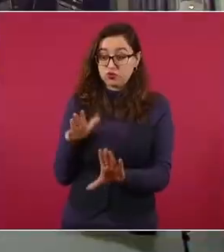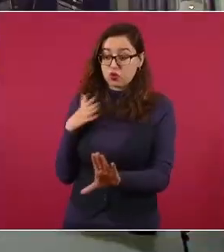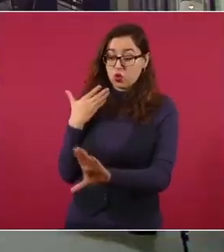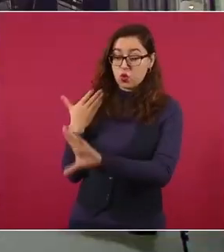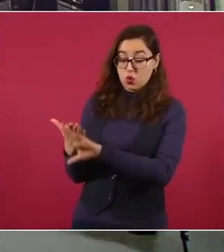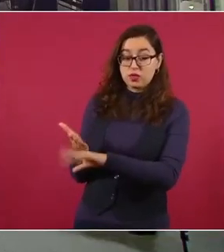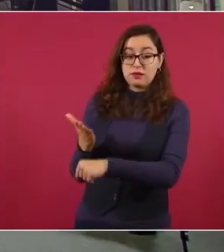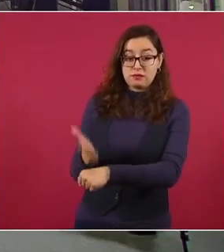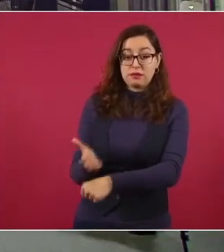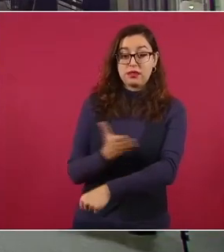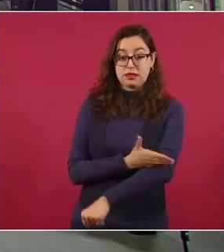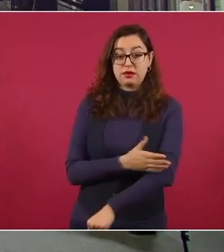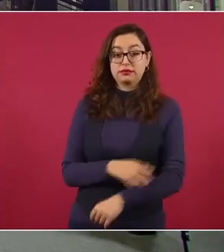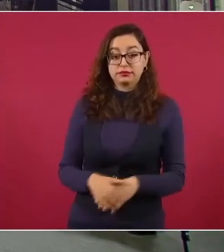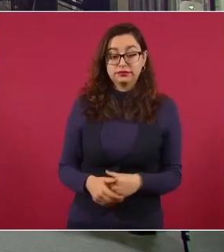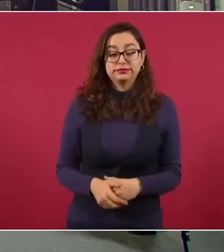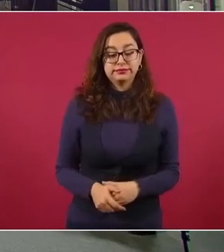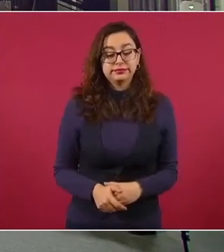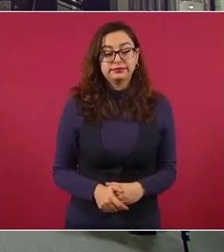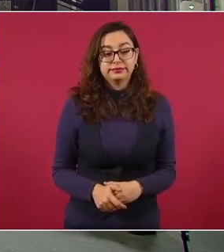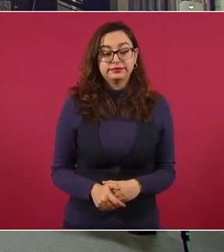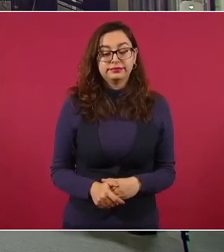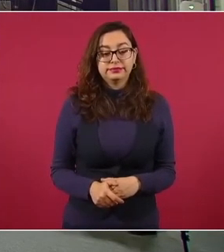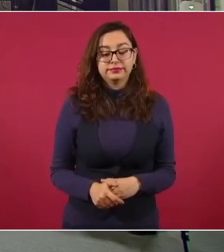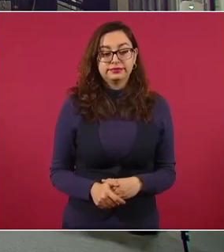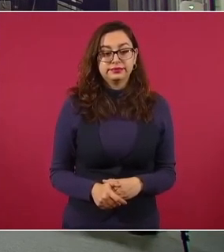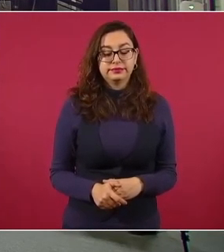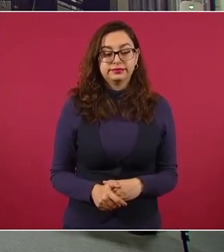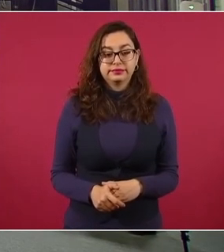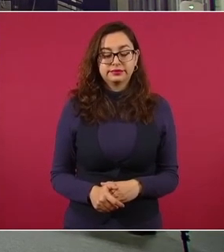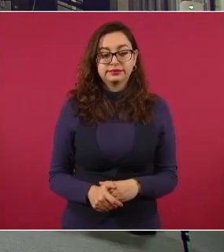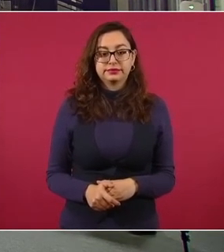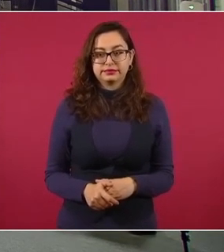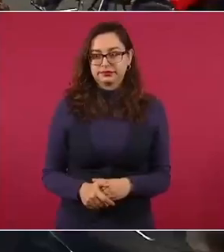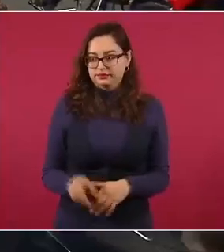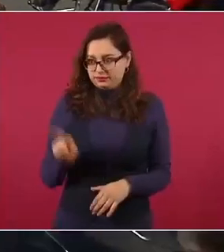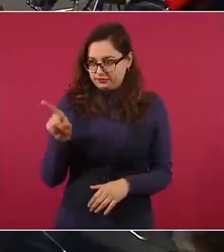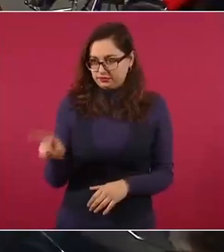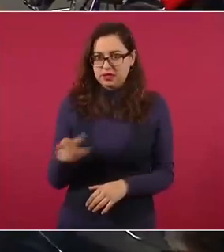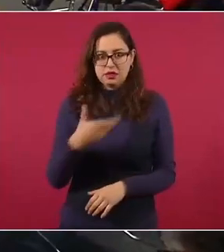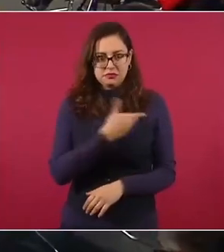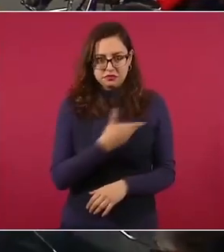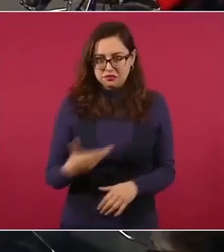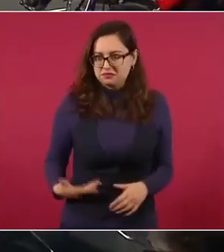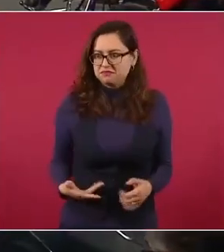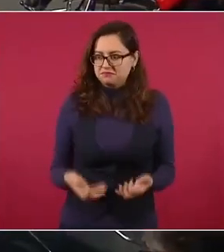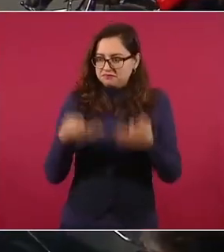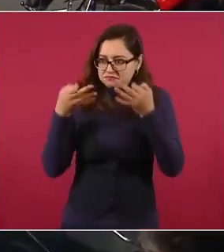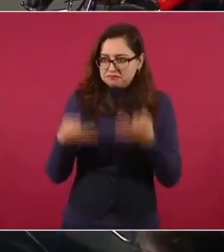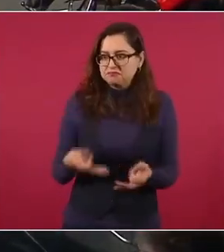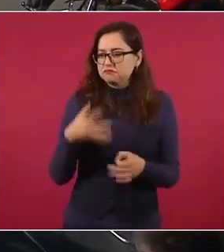en contra de un presidente legal, legítimamente constituido